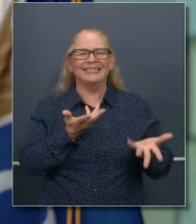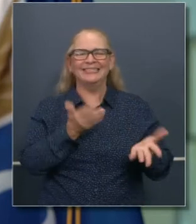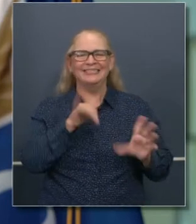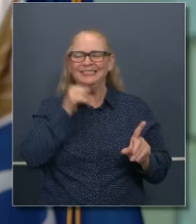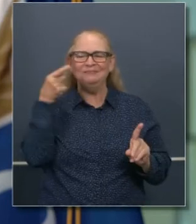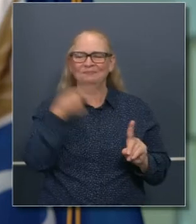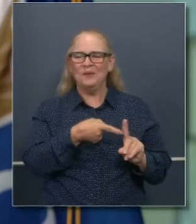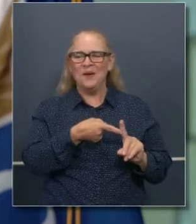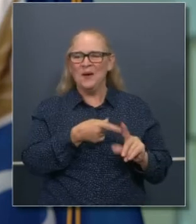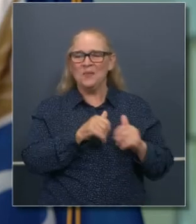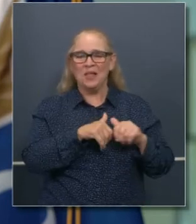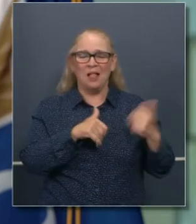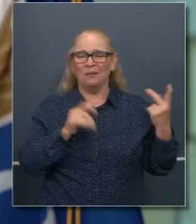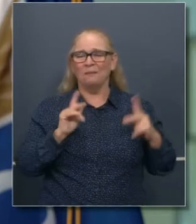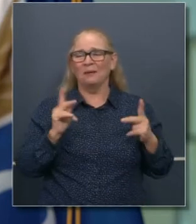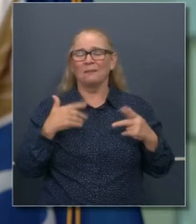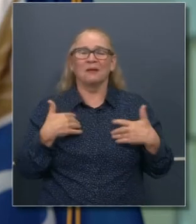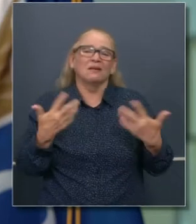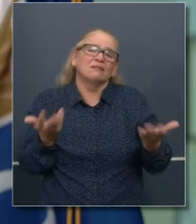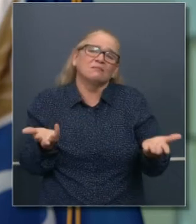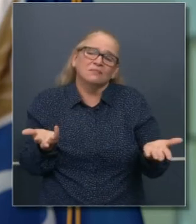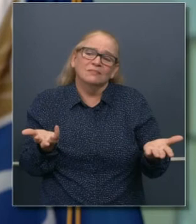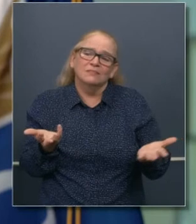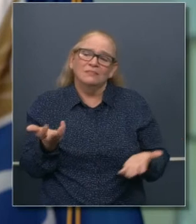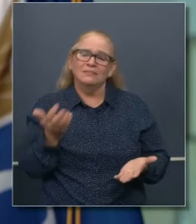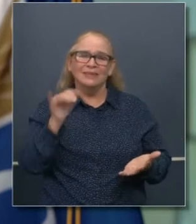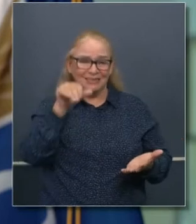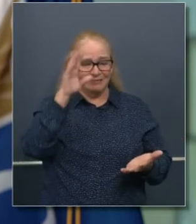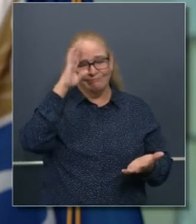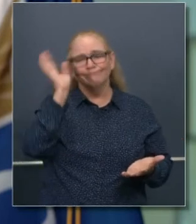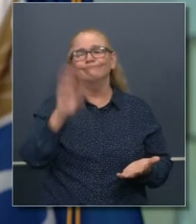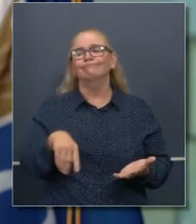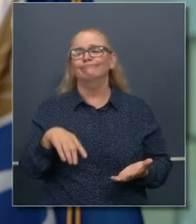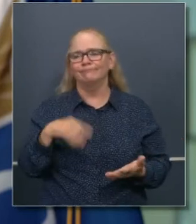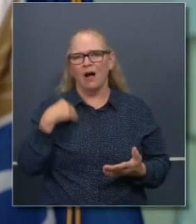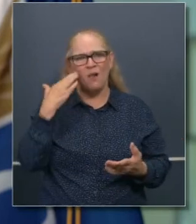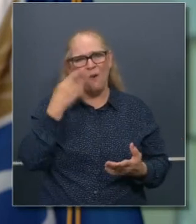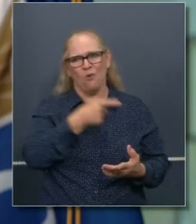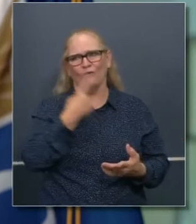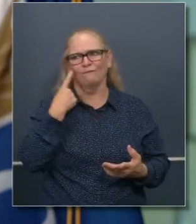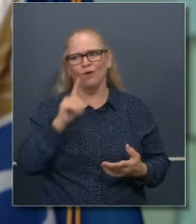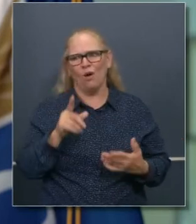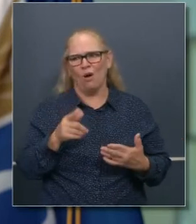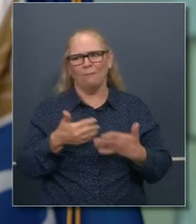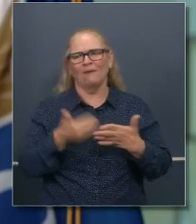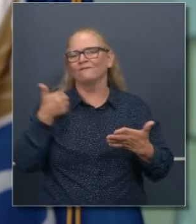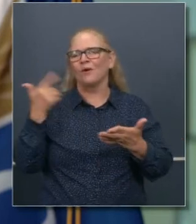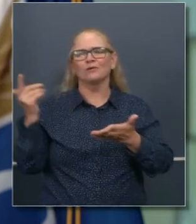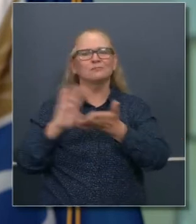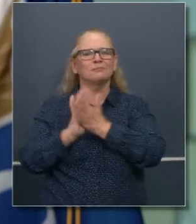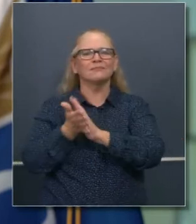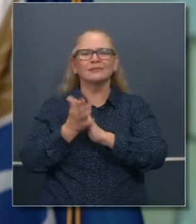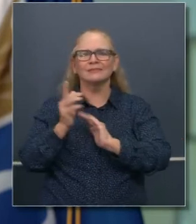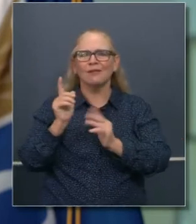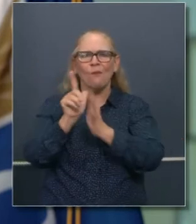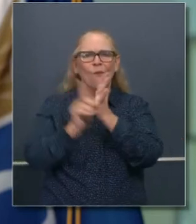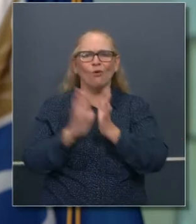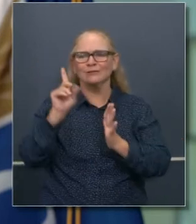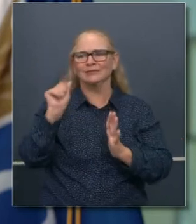dije, gracias por reflexionar al respecto, pero como dije, he conocido a Pamela Harris antes de que fuera